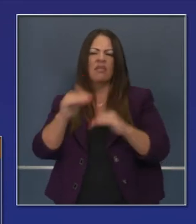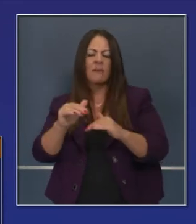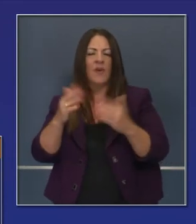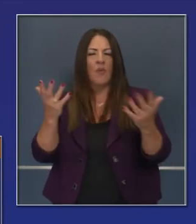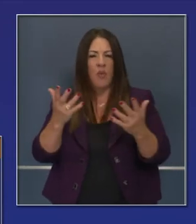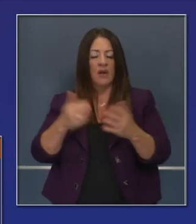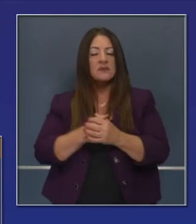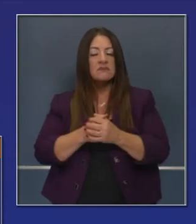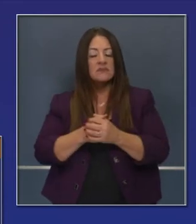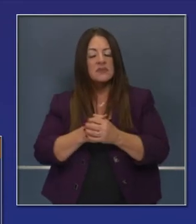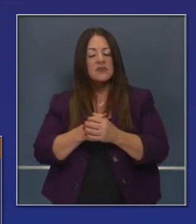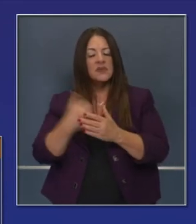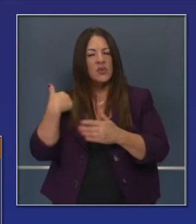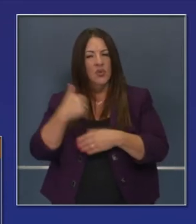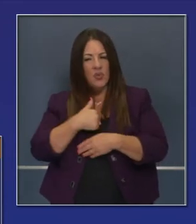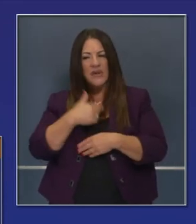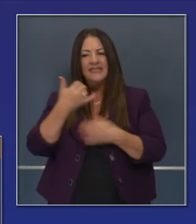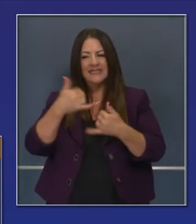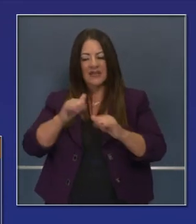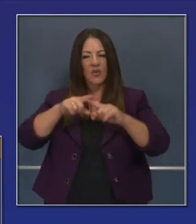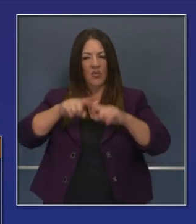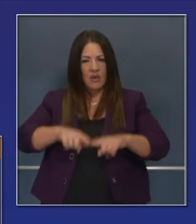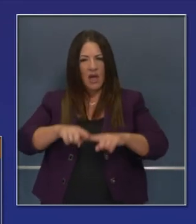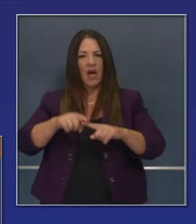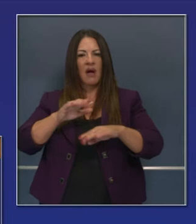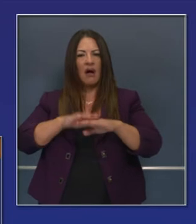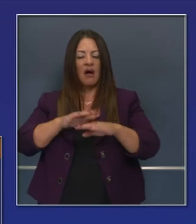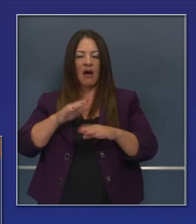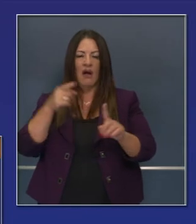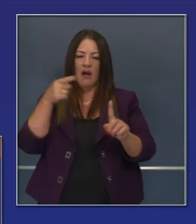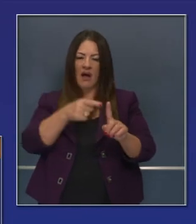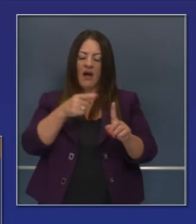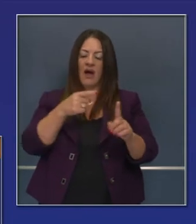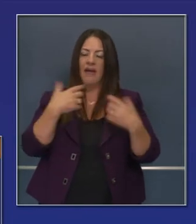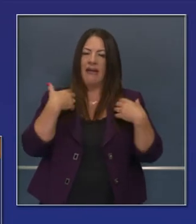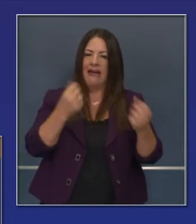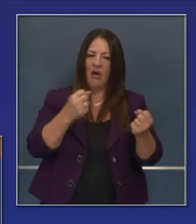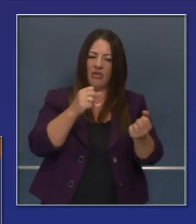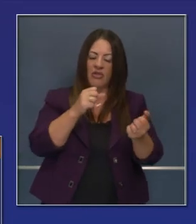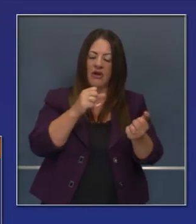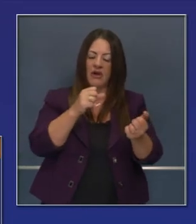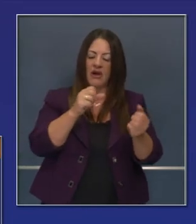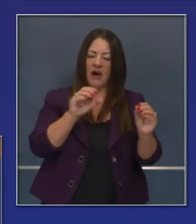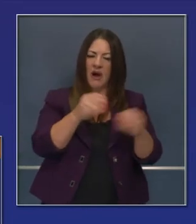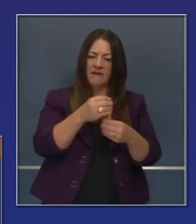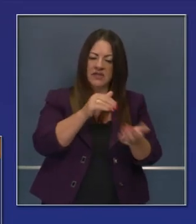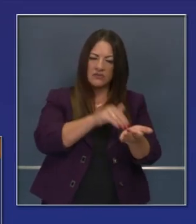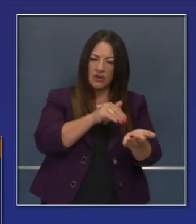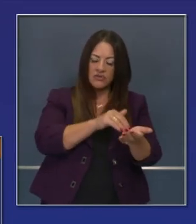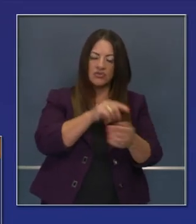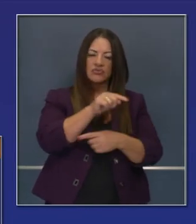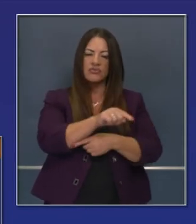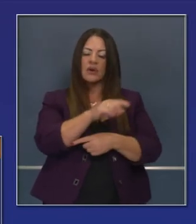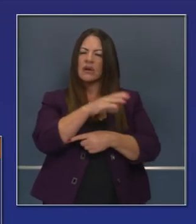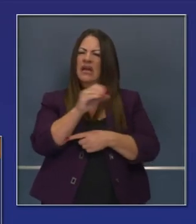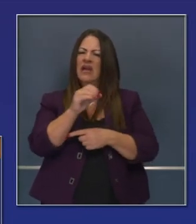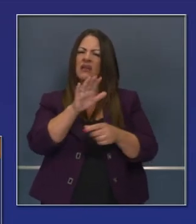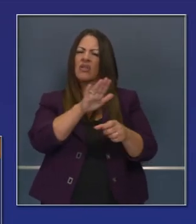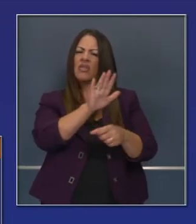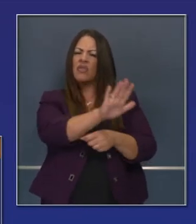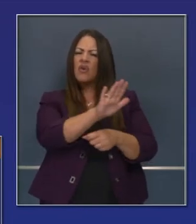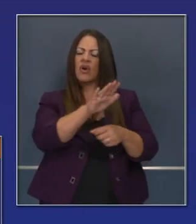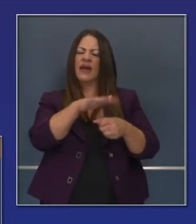mandatos de que se desplacen la gente por estos condados. Dependemos de funcionarios de salubridad local, funcionarios